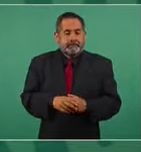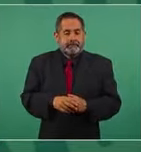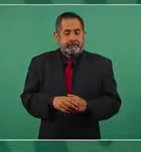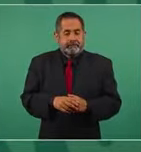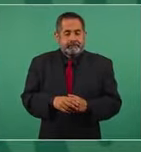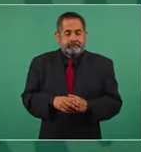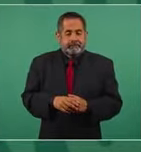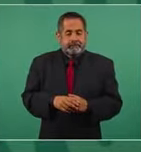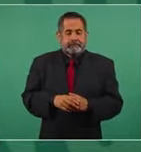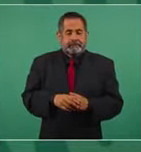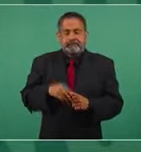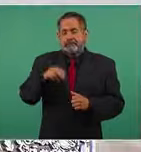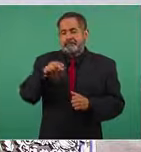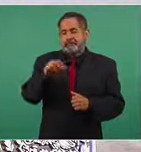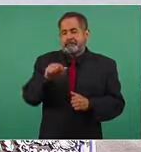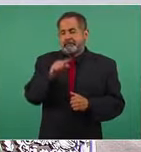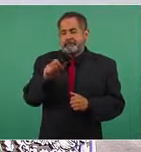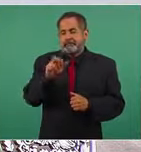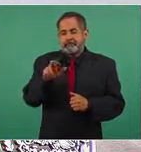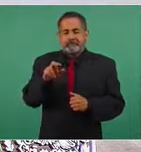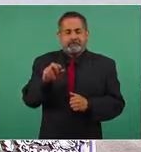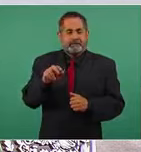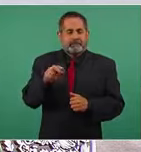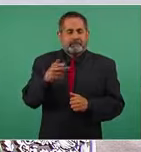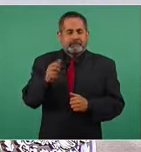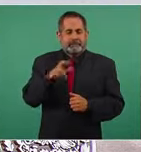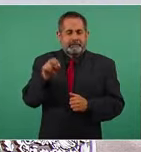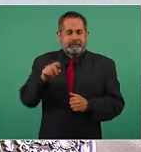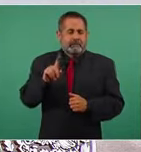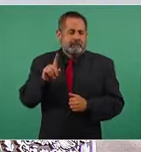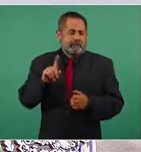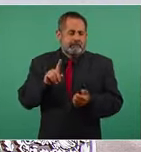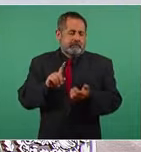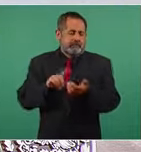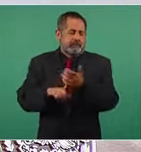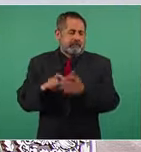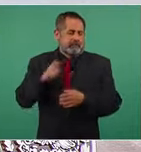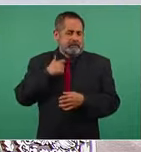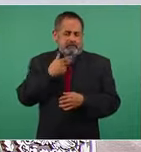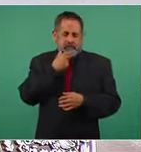Nazararo definado Nazararo